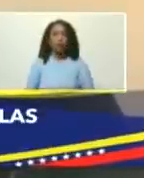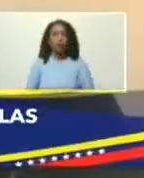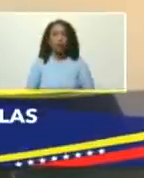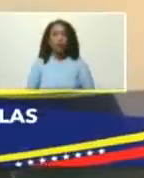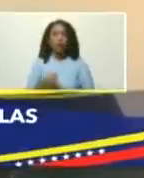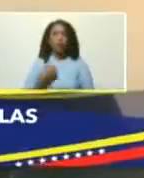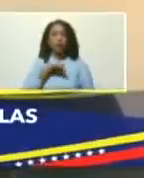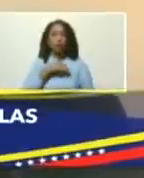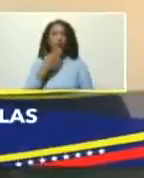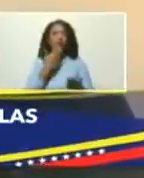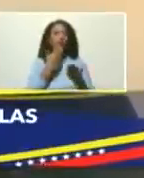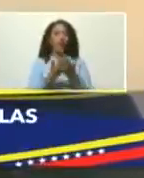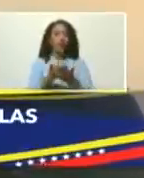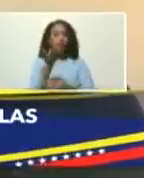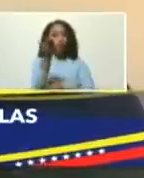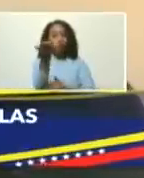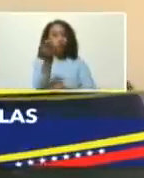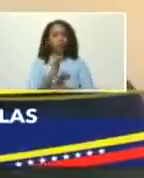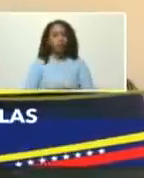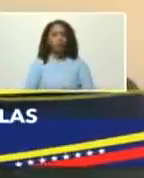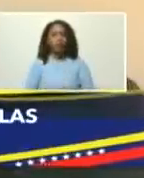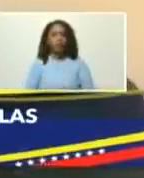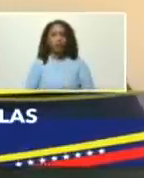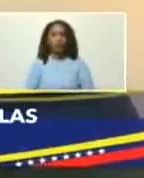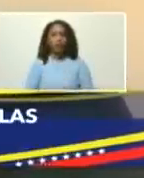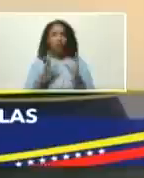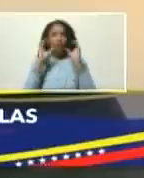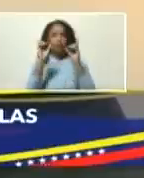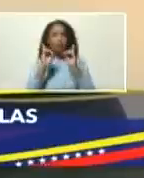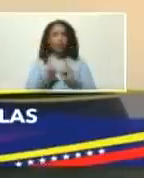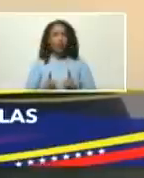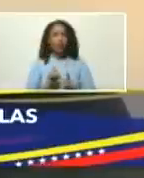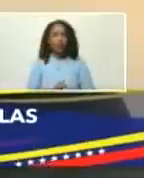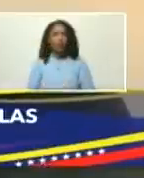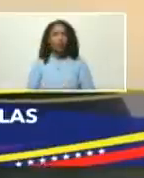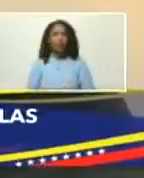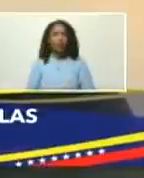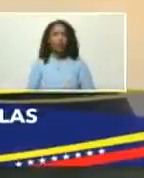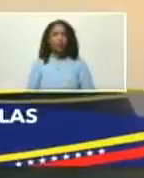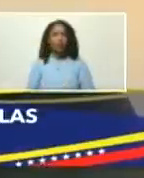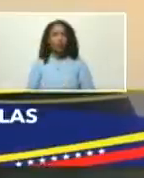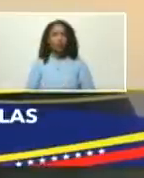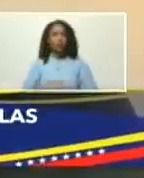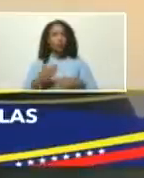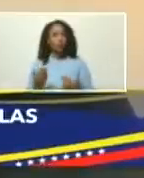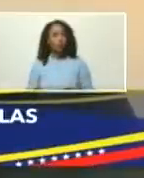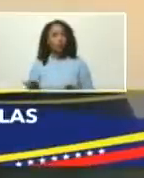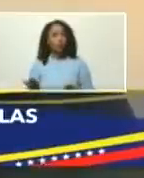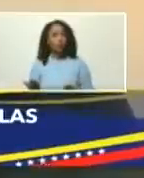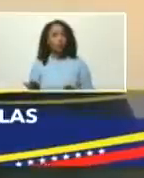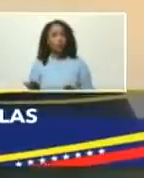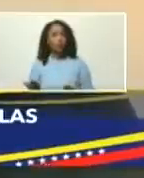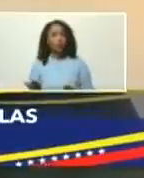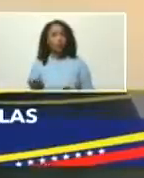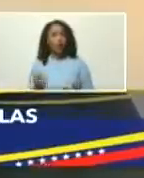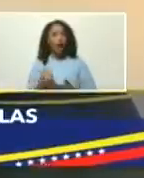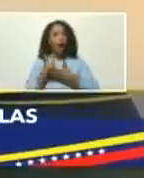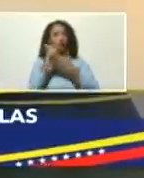le agradecemos a usted la decisión de de ayudar